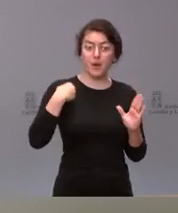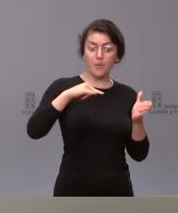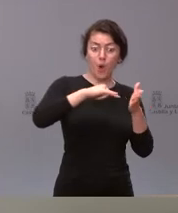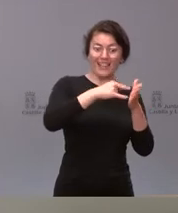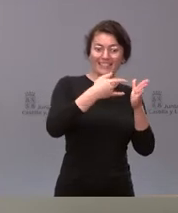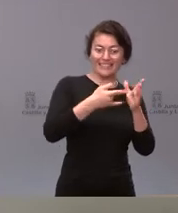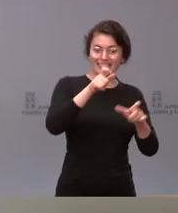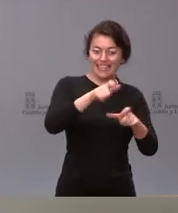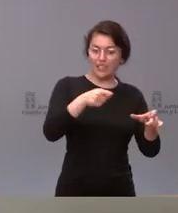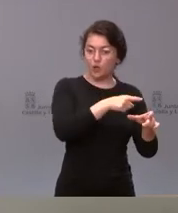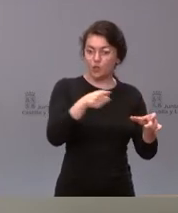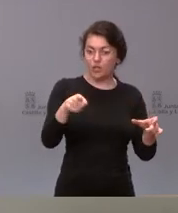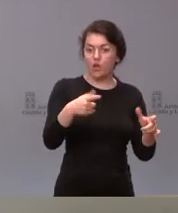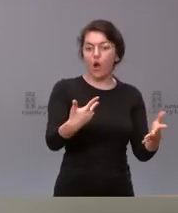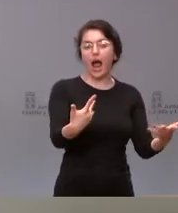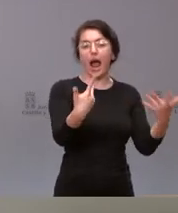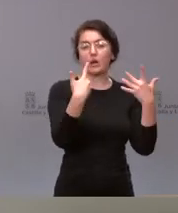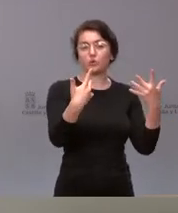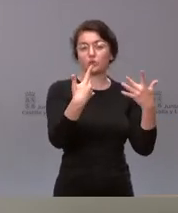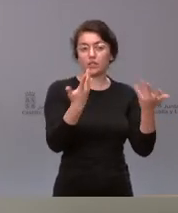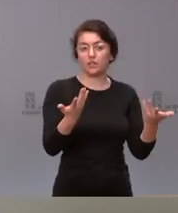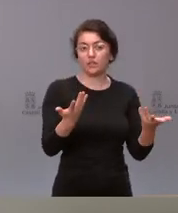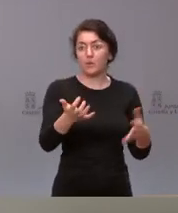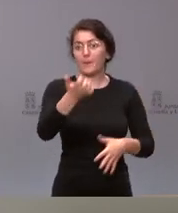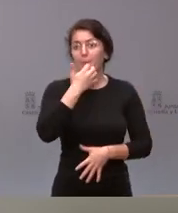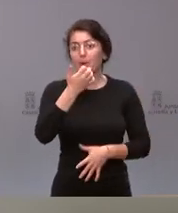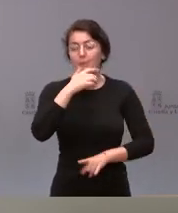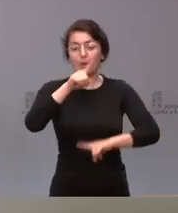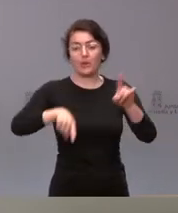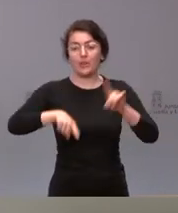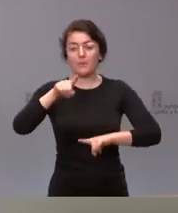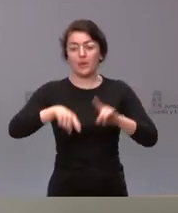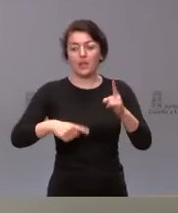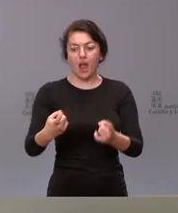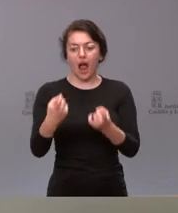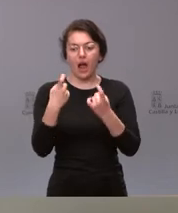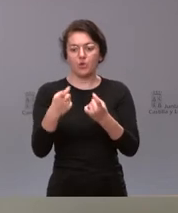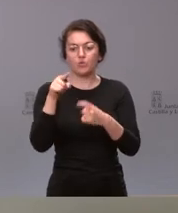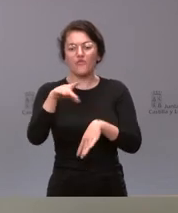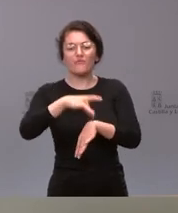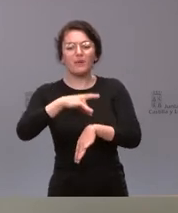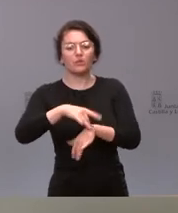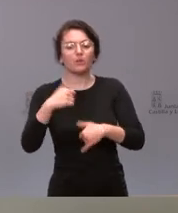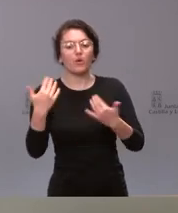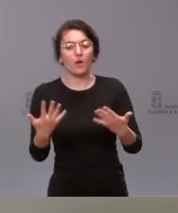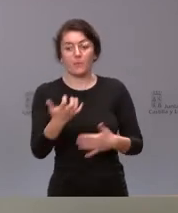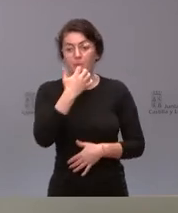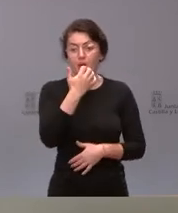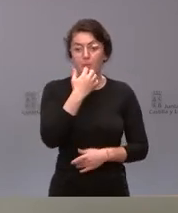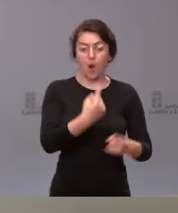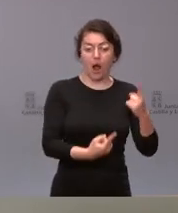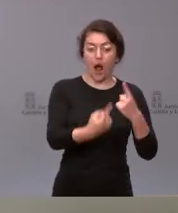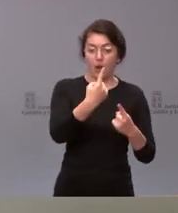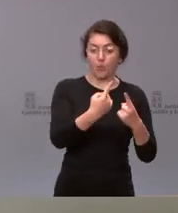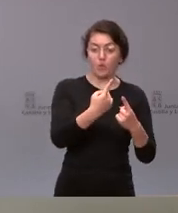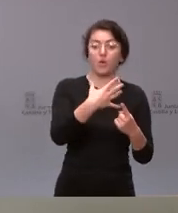recomienden en función de cuáles sean las posibles patologías de los menores en determinados centros educativos y por tanto en algunos sí que puede existir en función